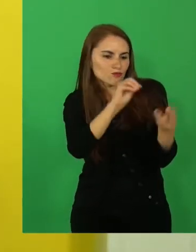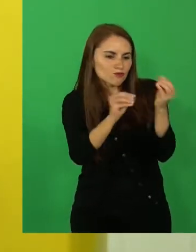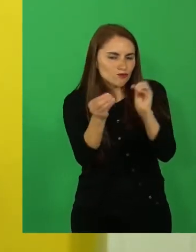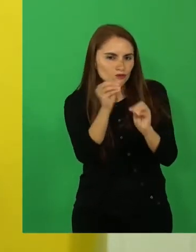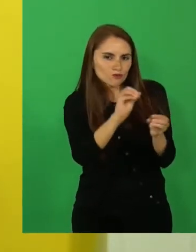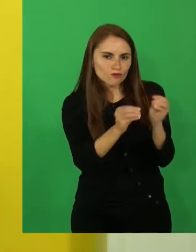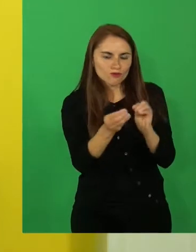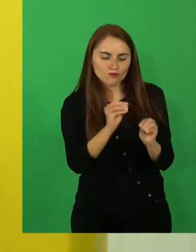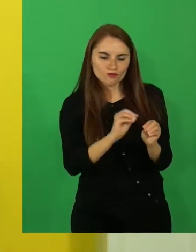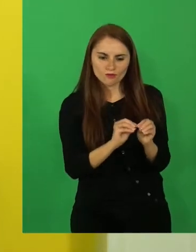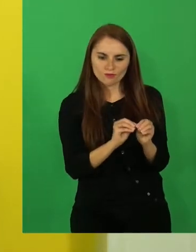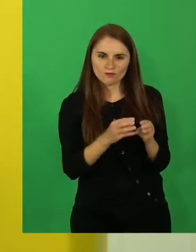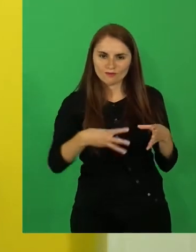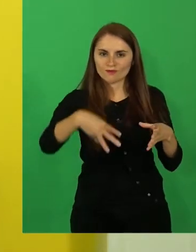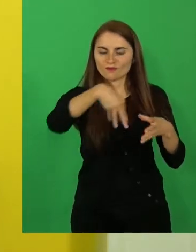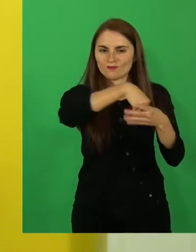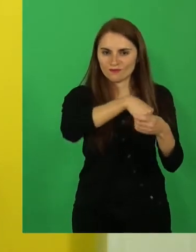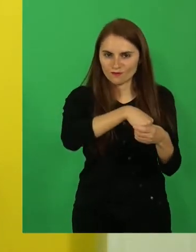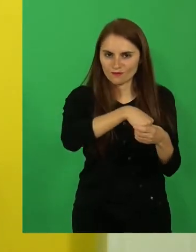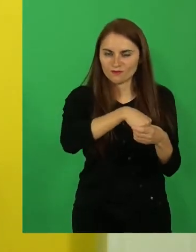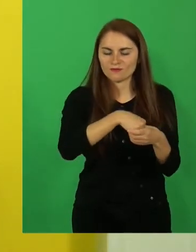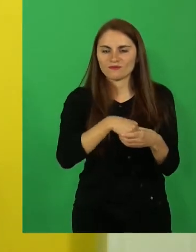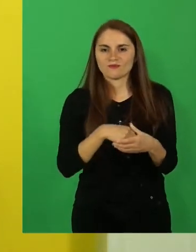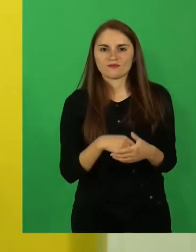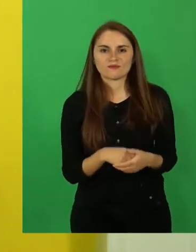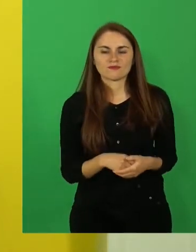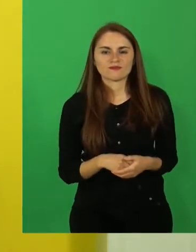elementos imaginarios.